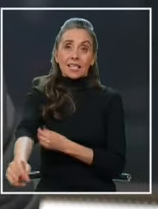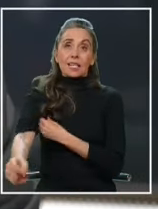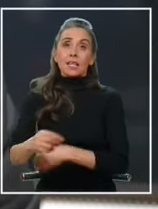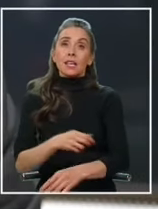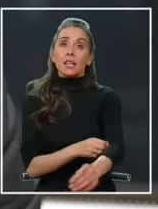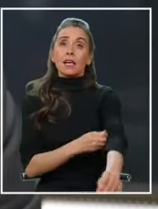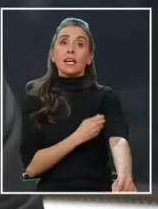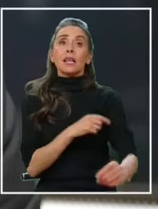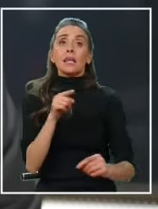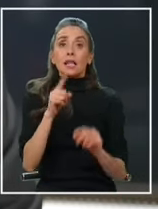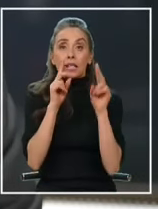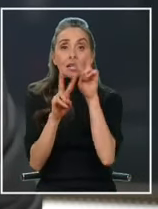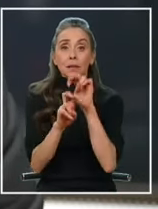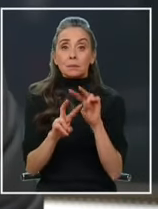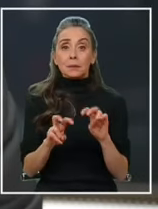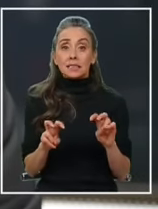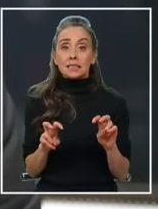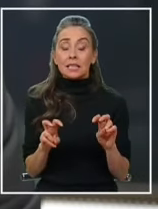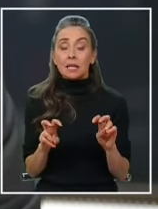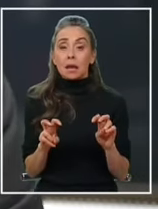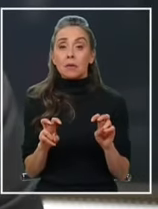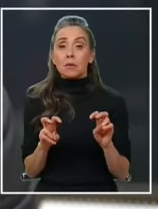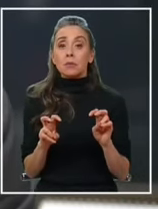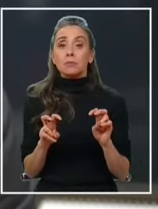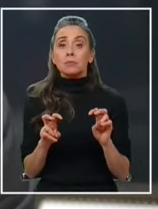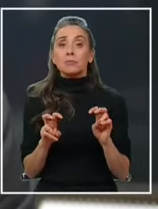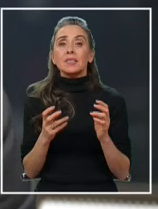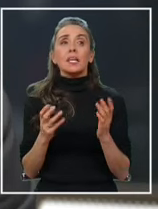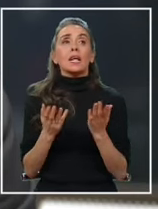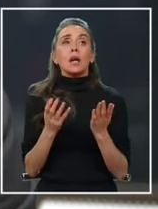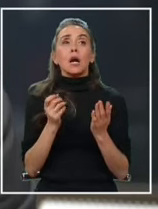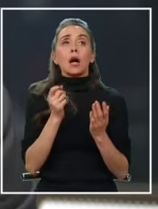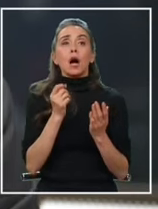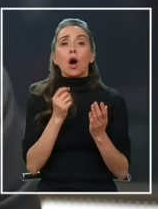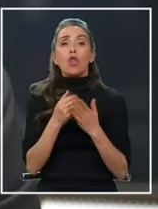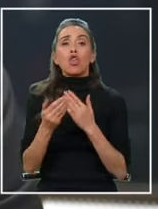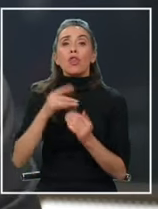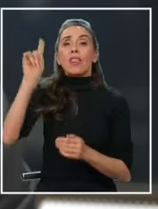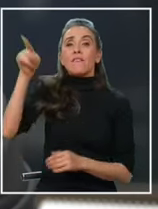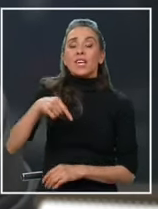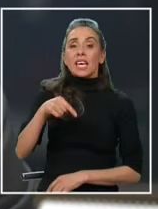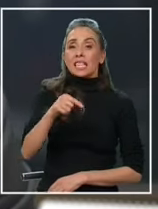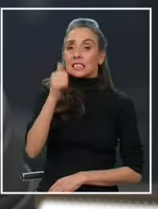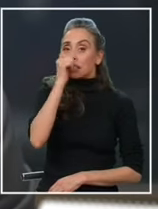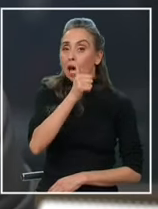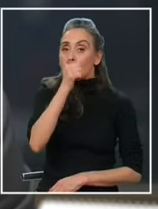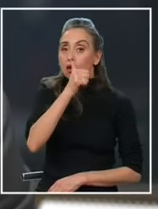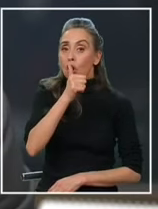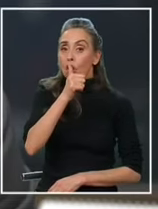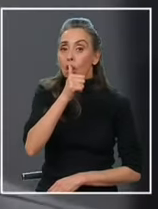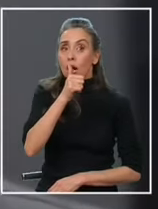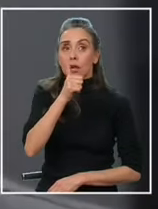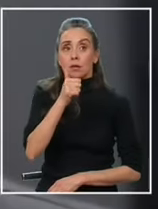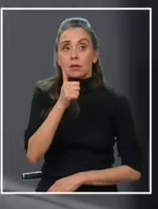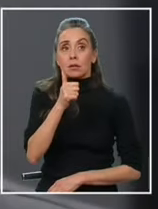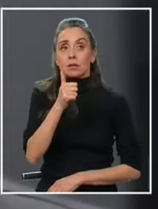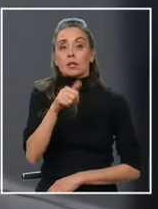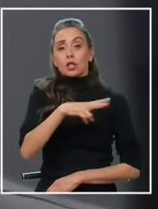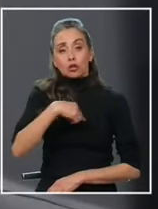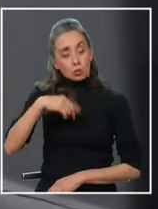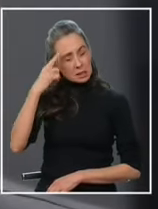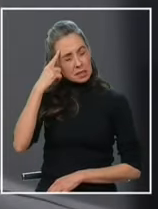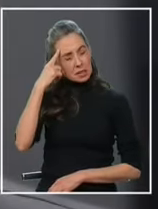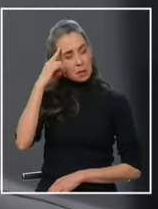está en proceso investigativo para determinar cuál era el origen de esta droga propiamente tal nuestra